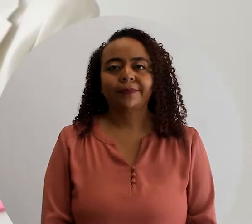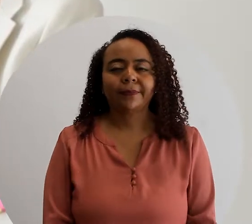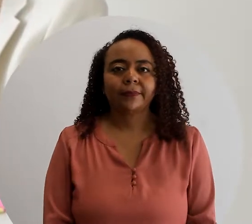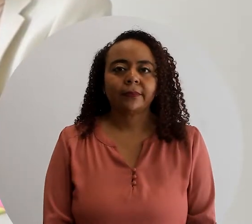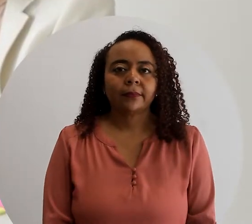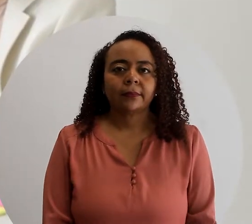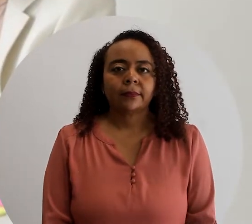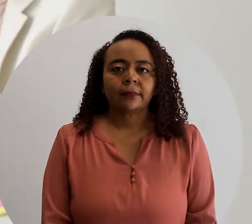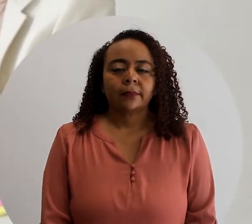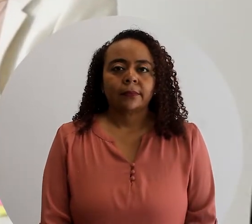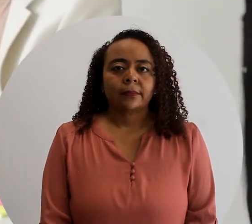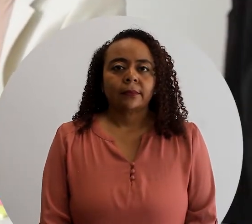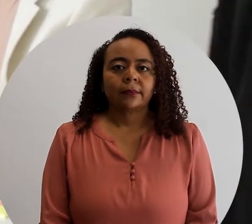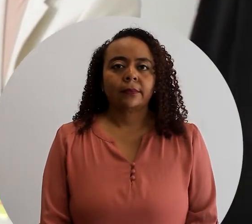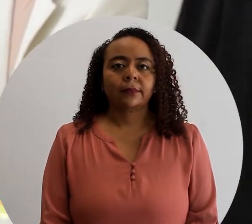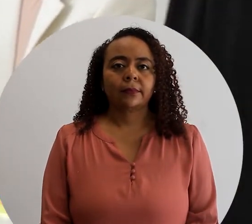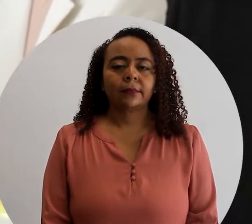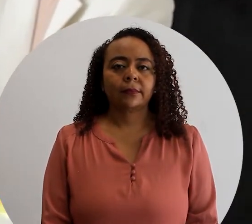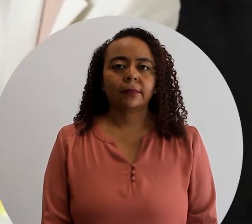compra.